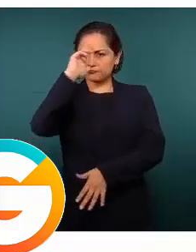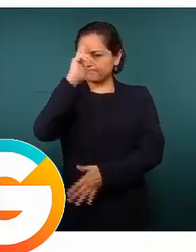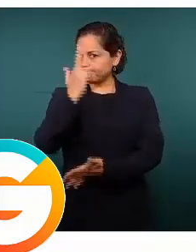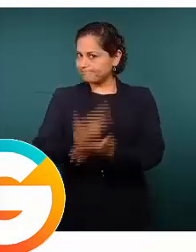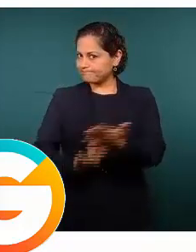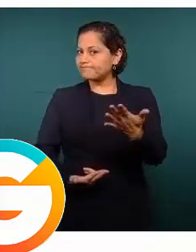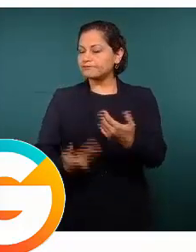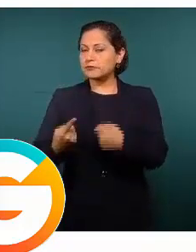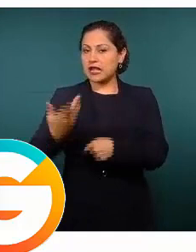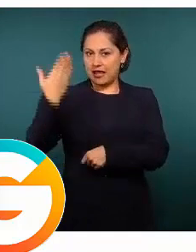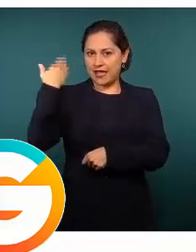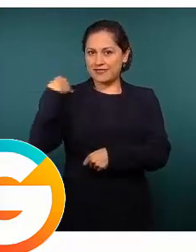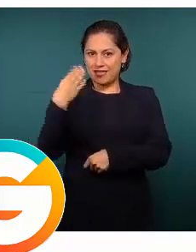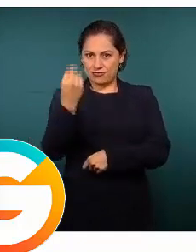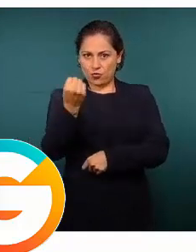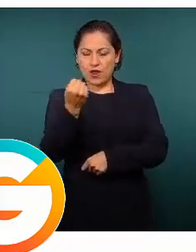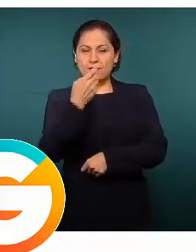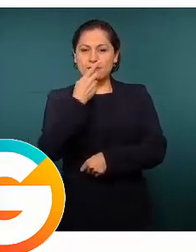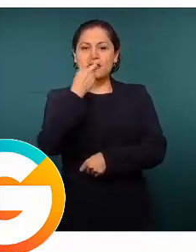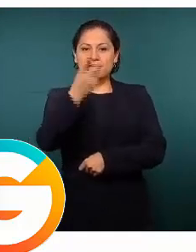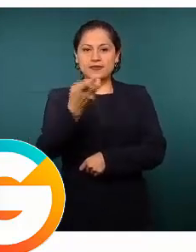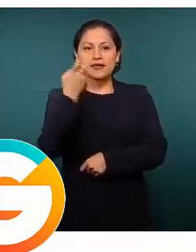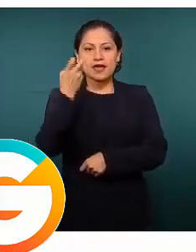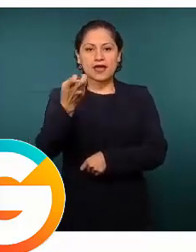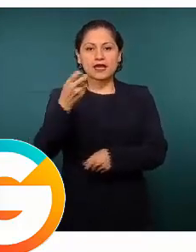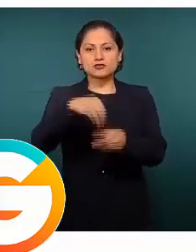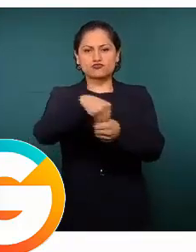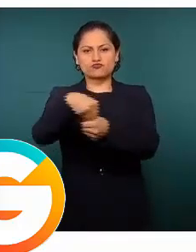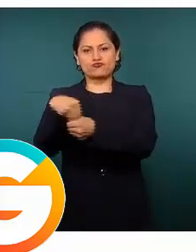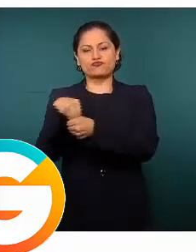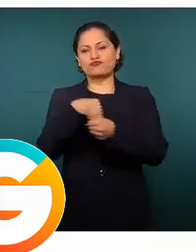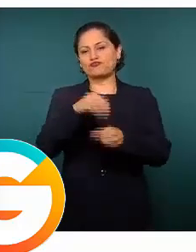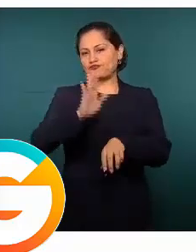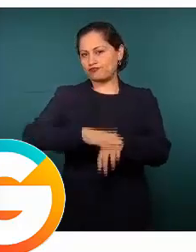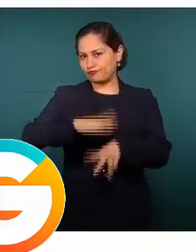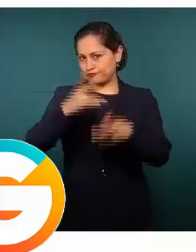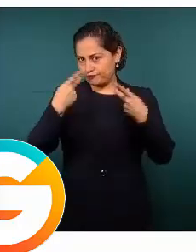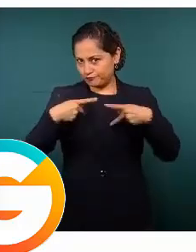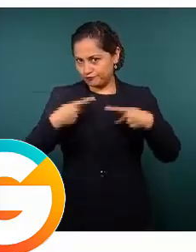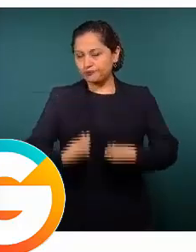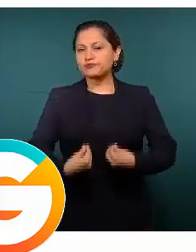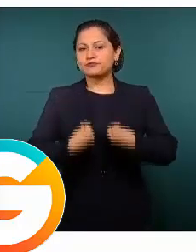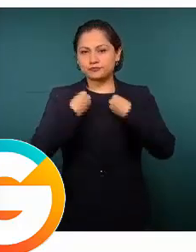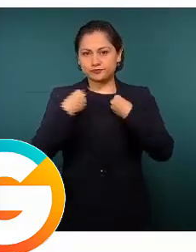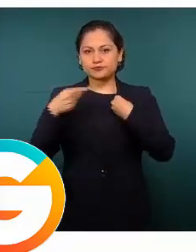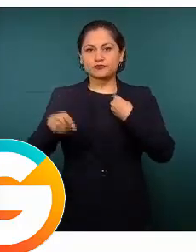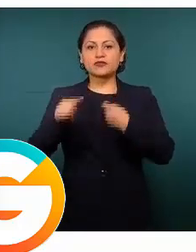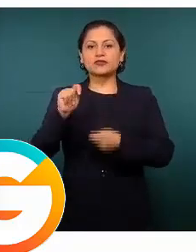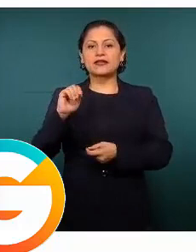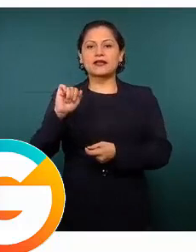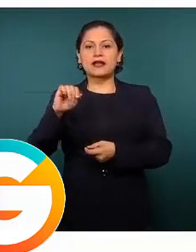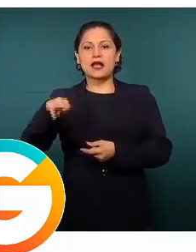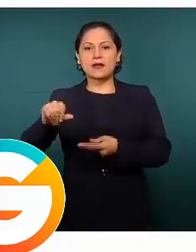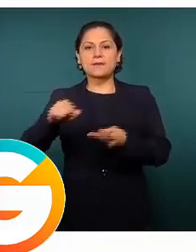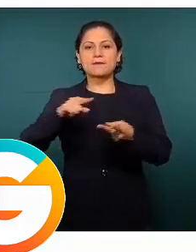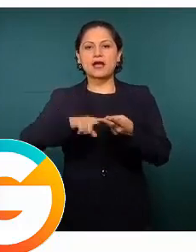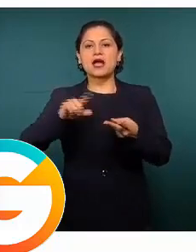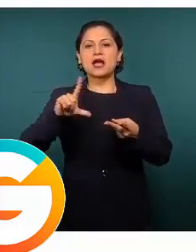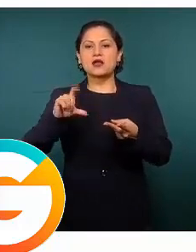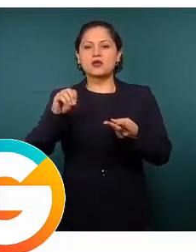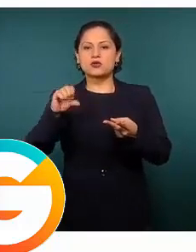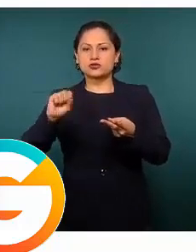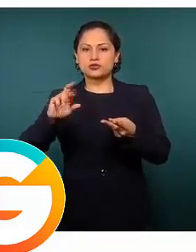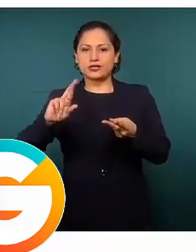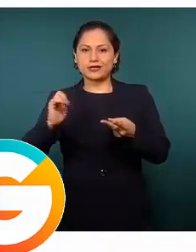los nueve que habíamos considerado con mayor densidad de población, se le anexan Tecámac y los Reyes de la Paz para